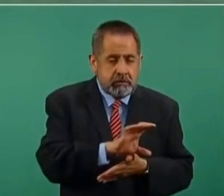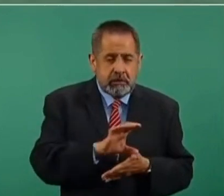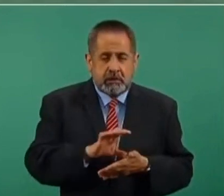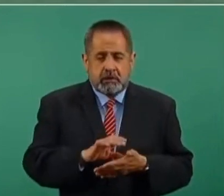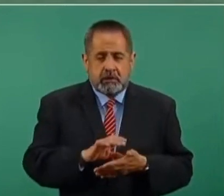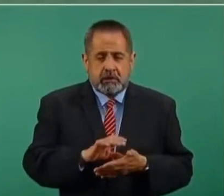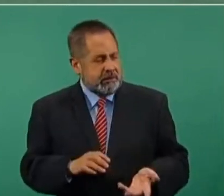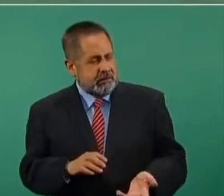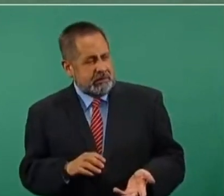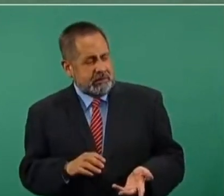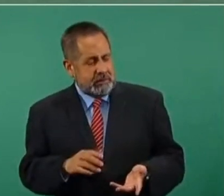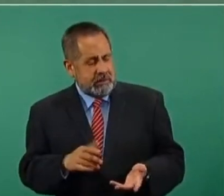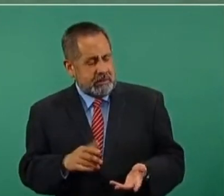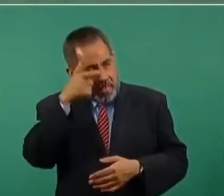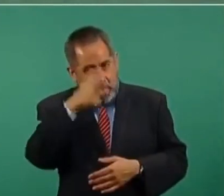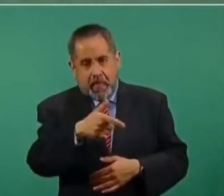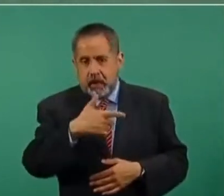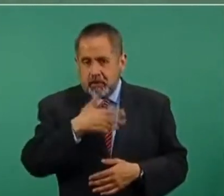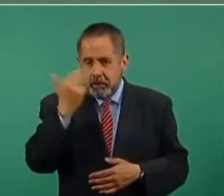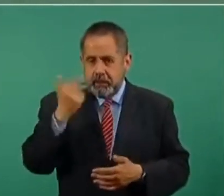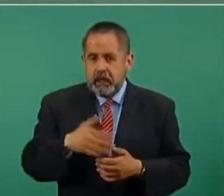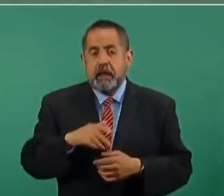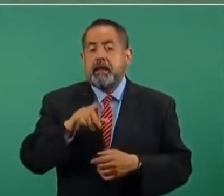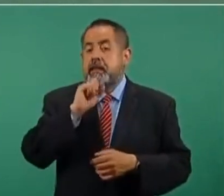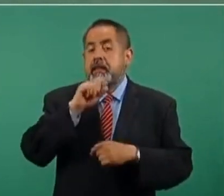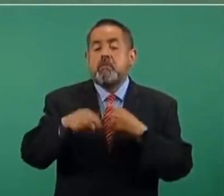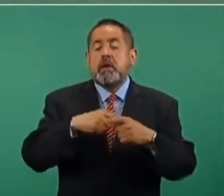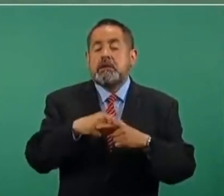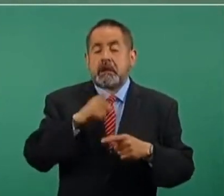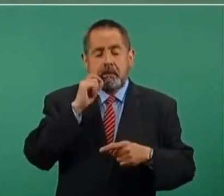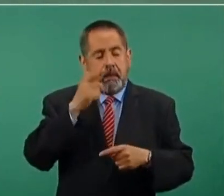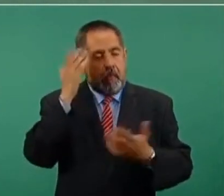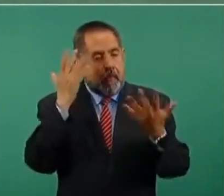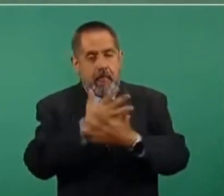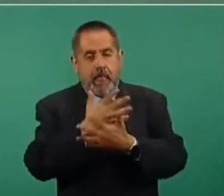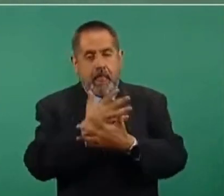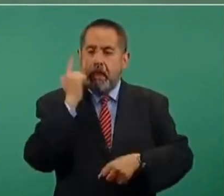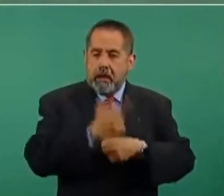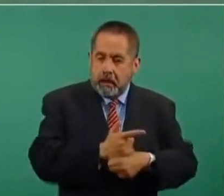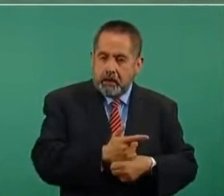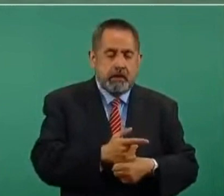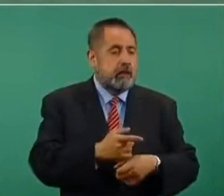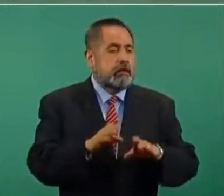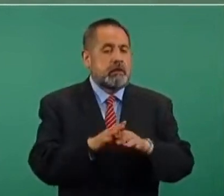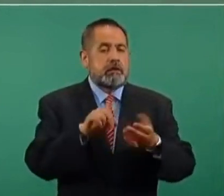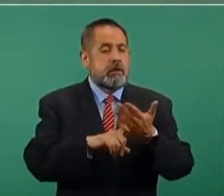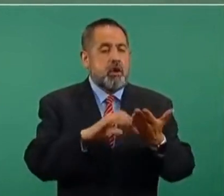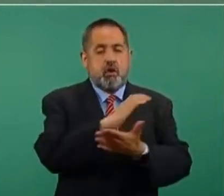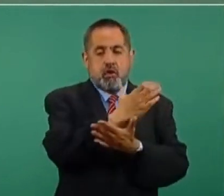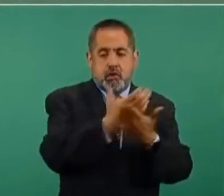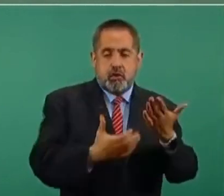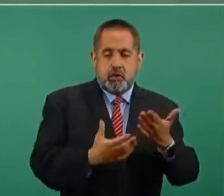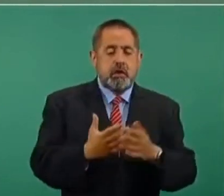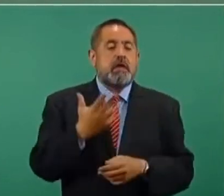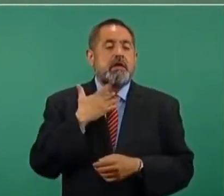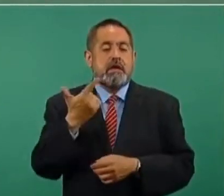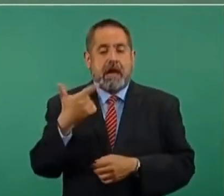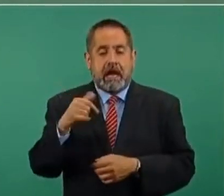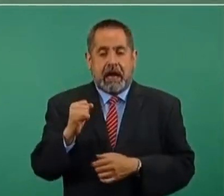Me enteré del contrato o de los contratos de los gasoductos,